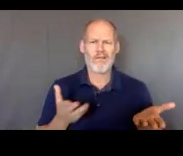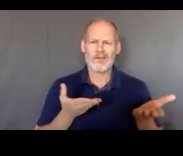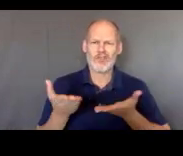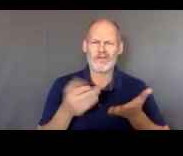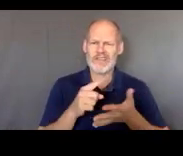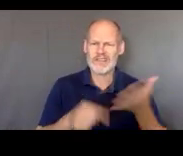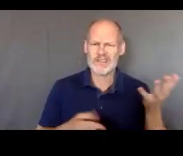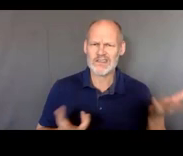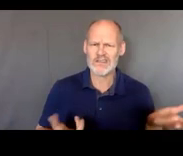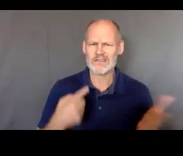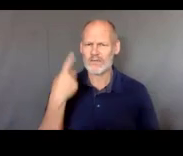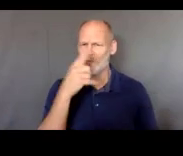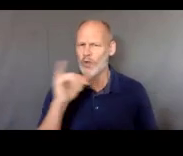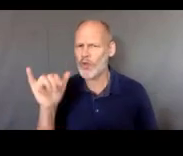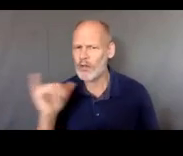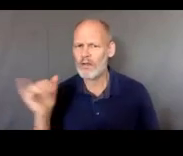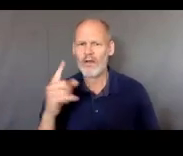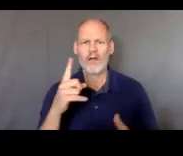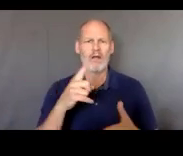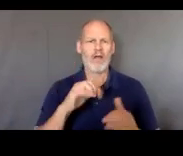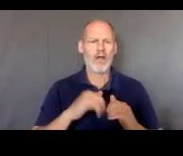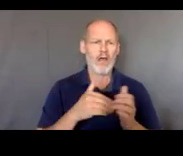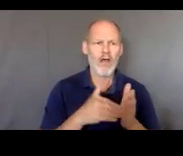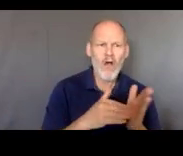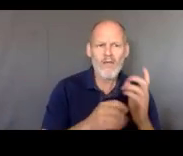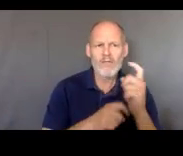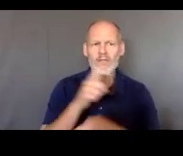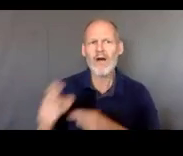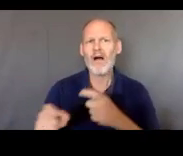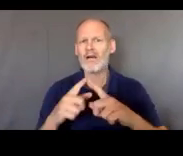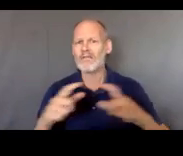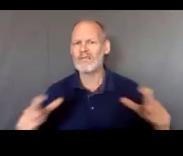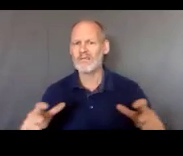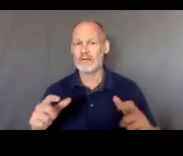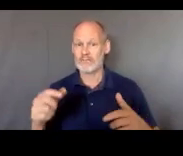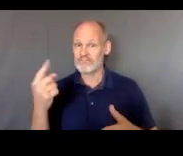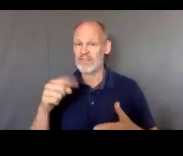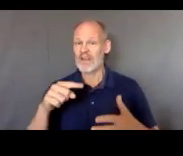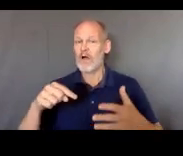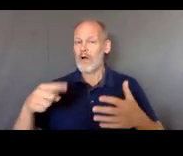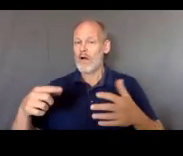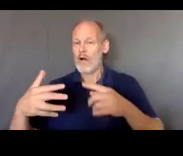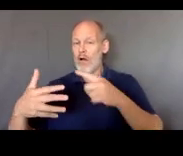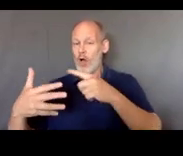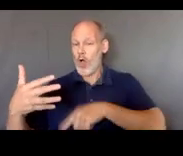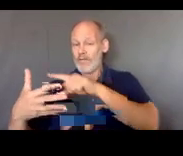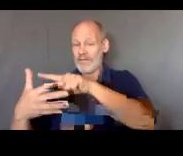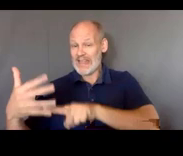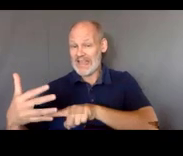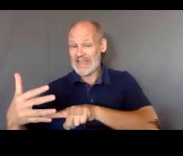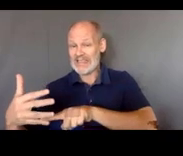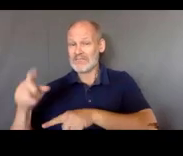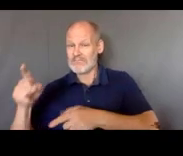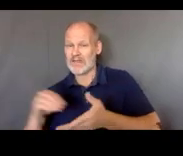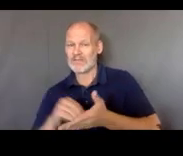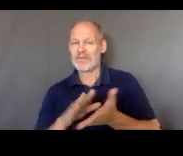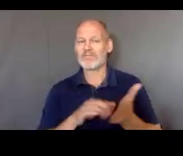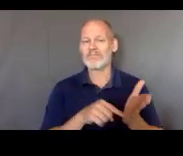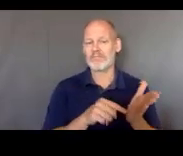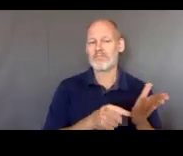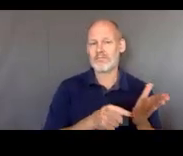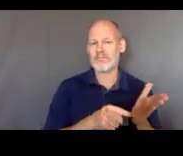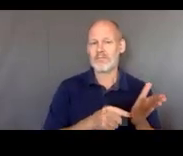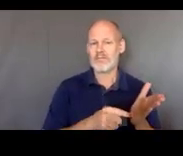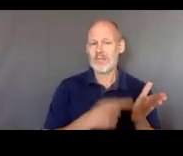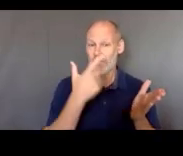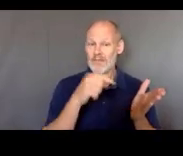conductuales, evaluaciones, que son parte del IEP, si eso es necesario para que el estudiante pueda recibir TAPE.